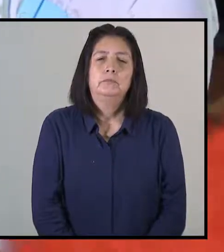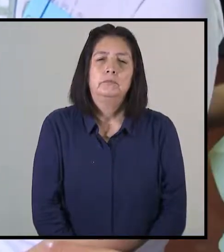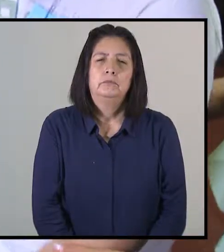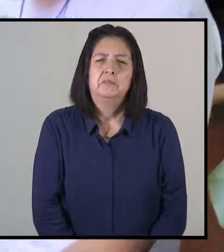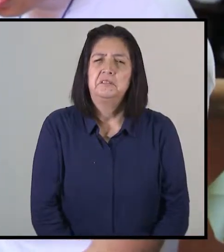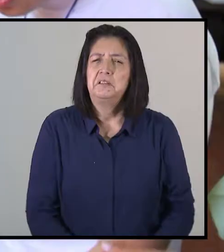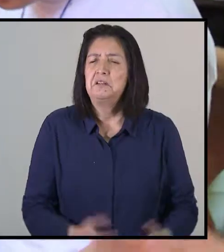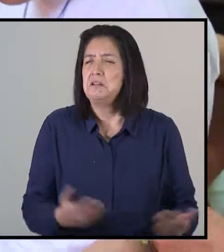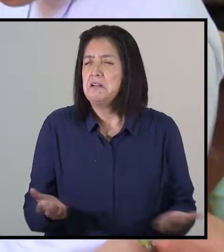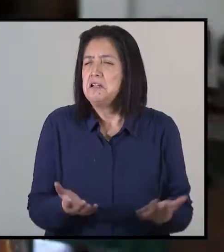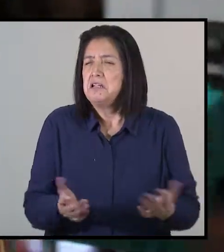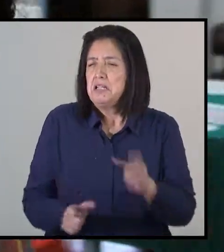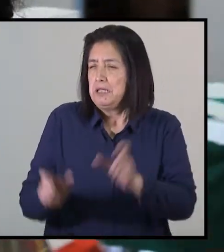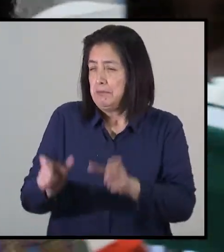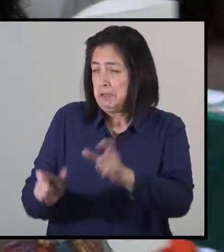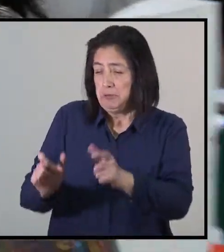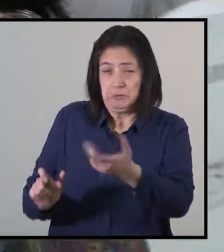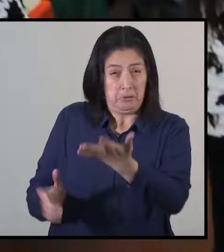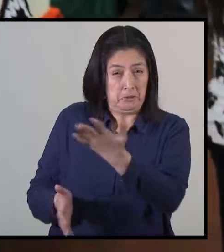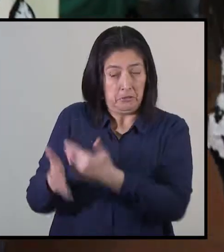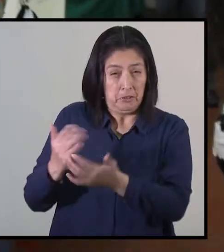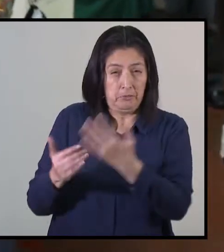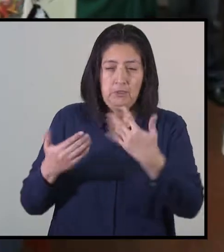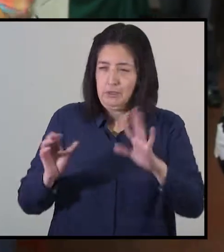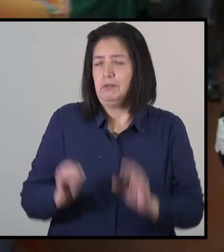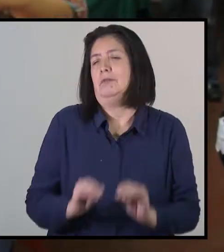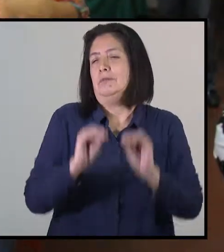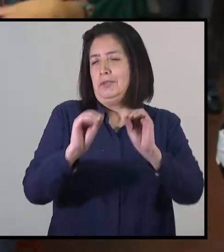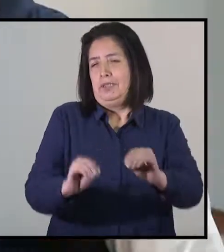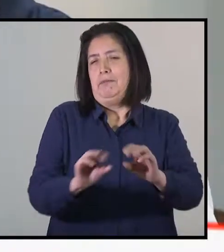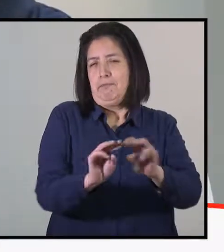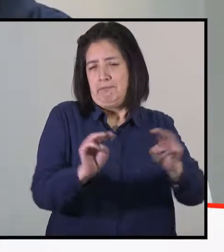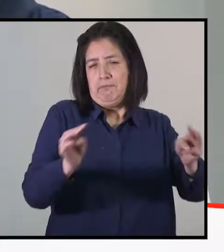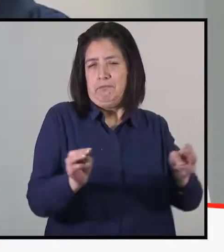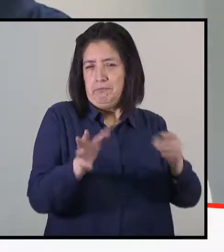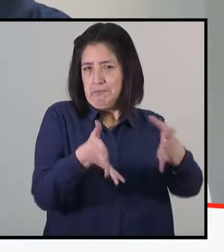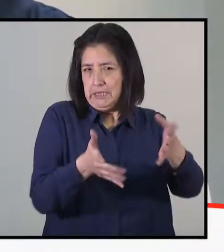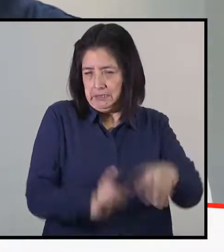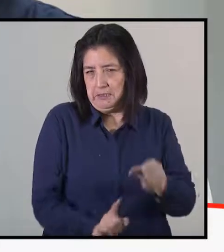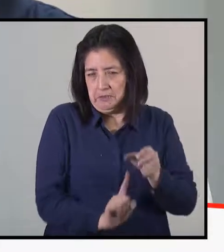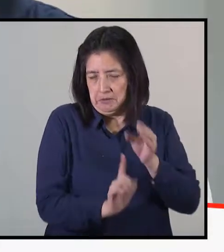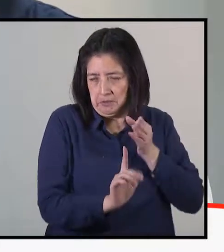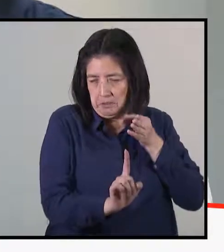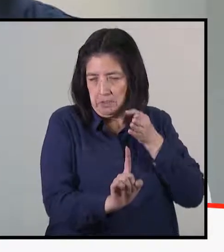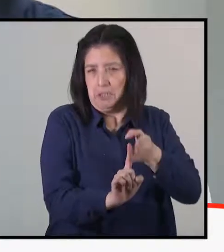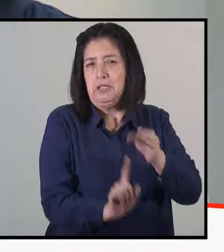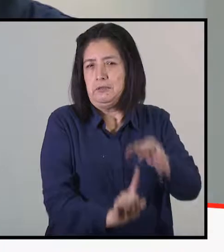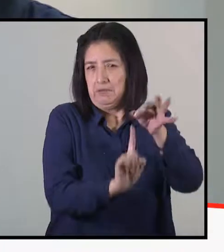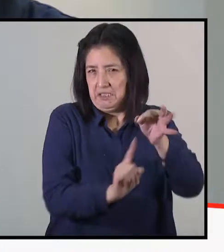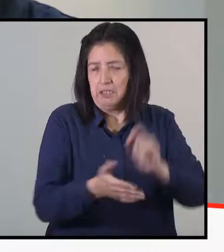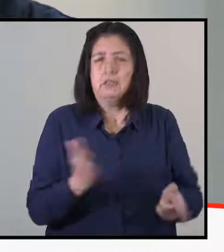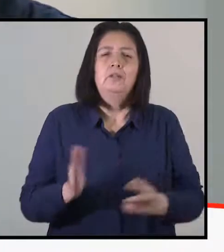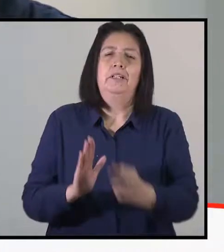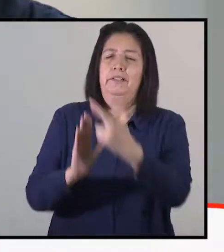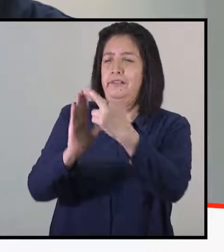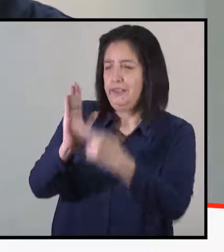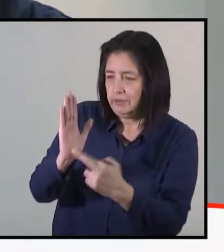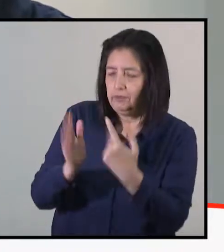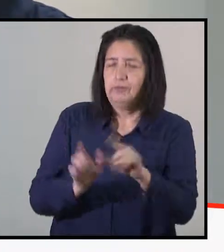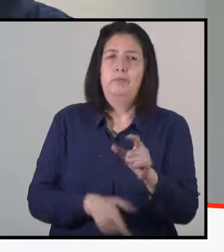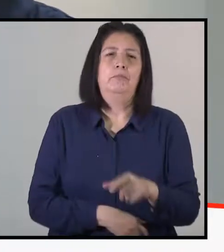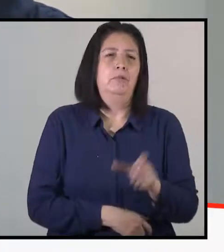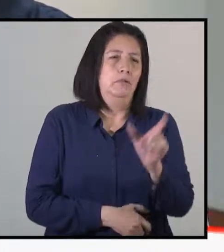Para estas elecciones hemos planificado la instalación de mesas especiales. Para esto hemos trabajado con diversos registros, como el padrón electoral,